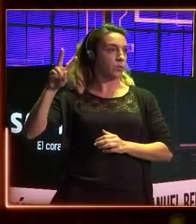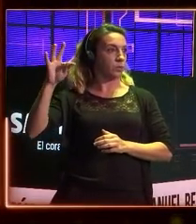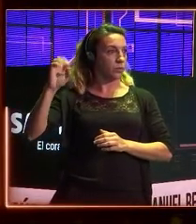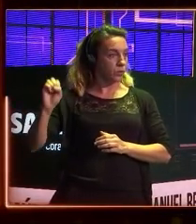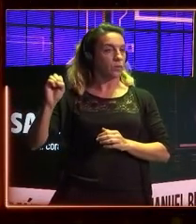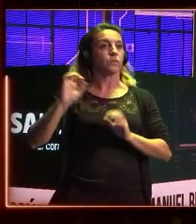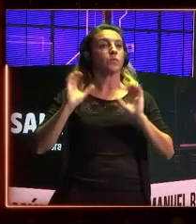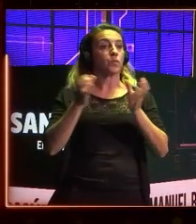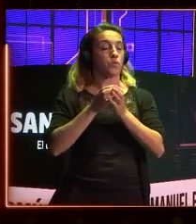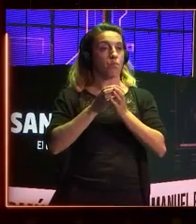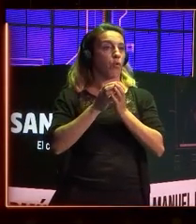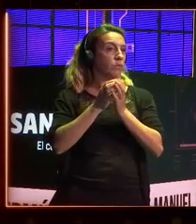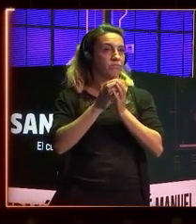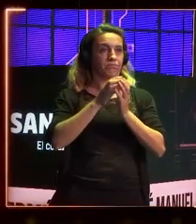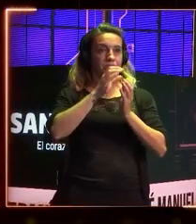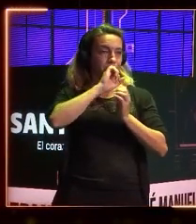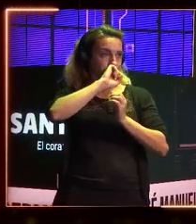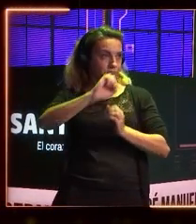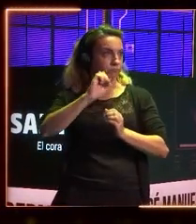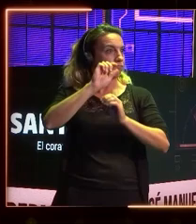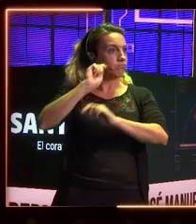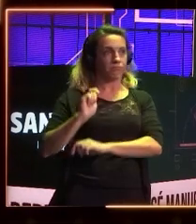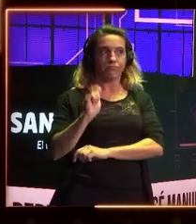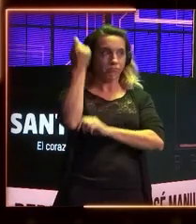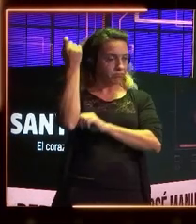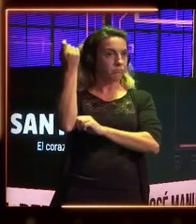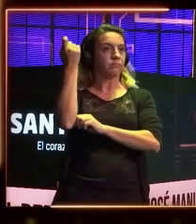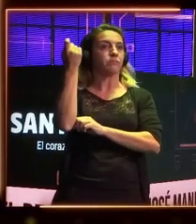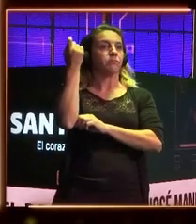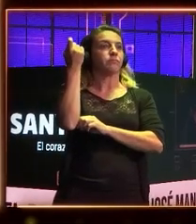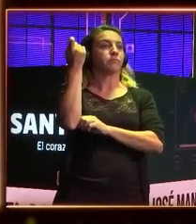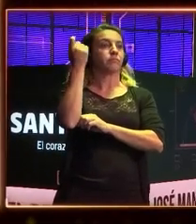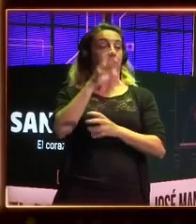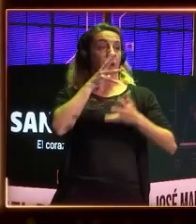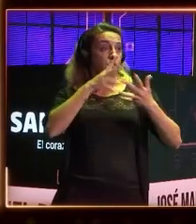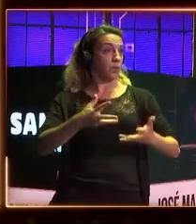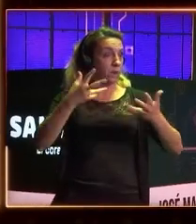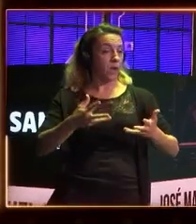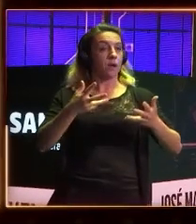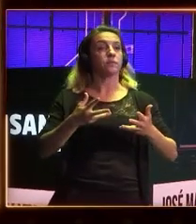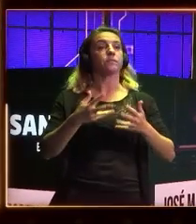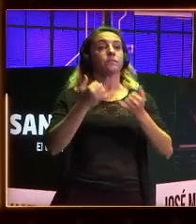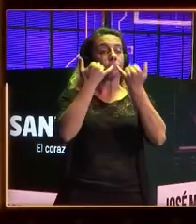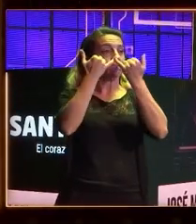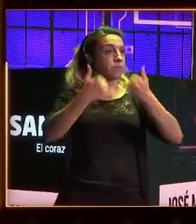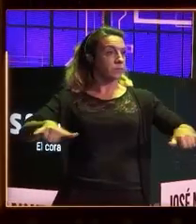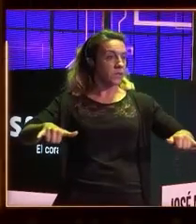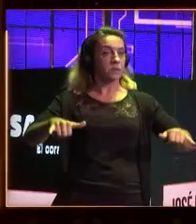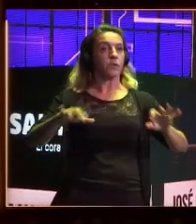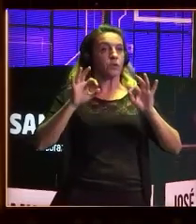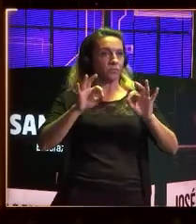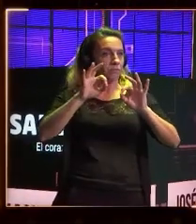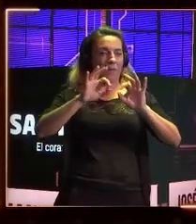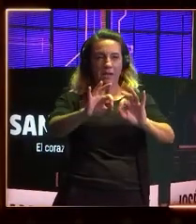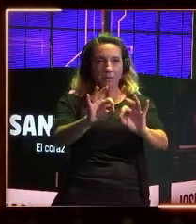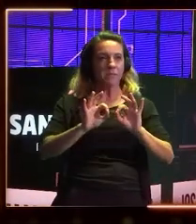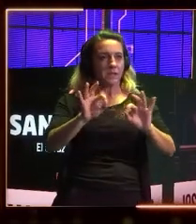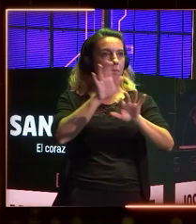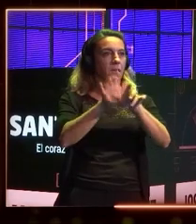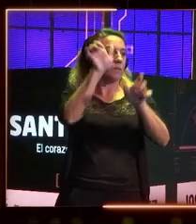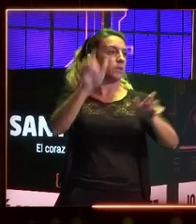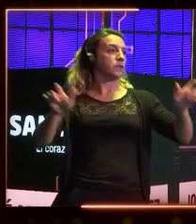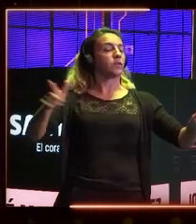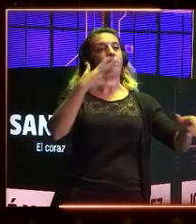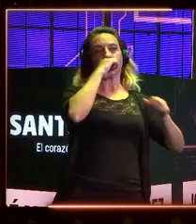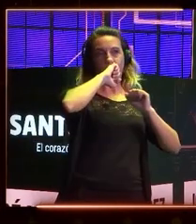en nuestra ciudad y un acontecimiento marcado en rojo en el calendario de los aficionados y